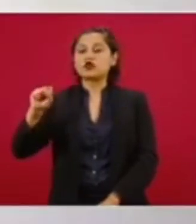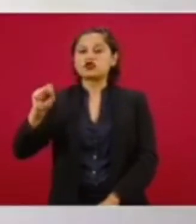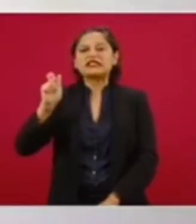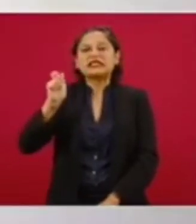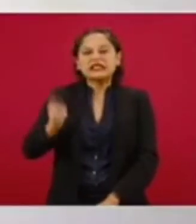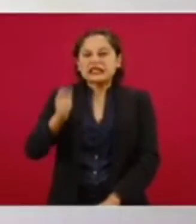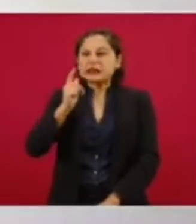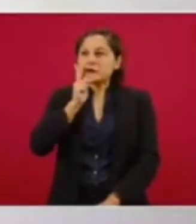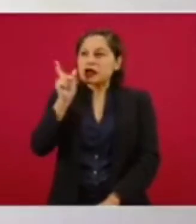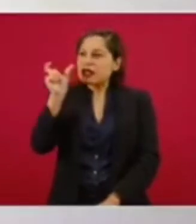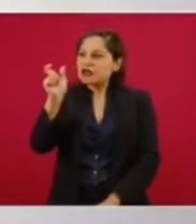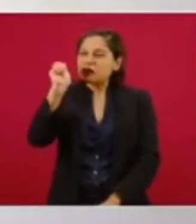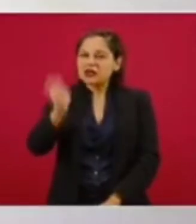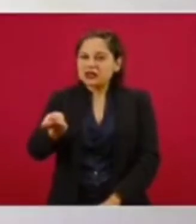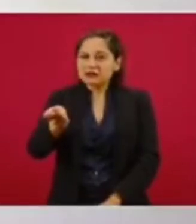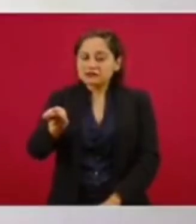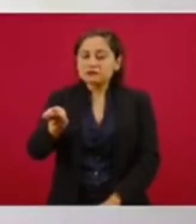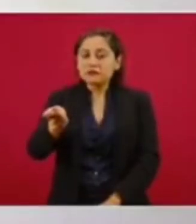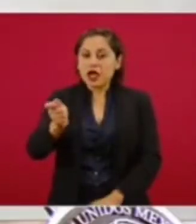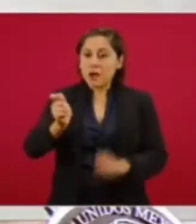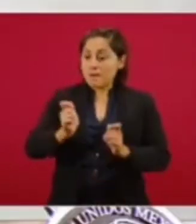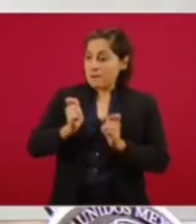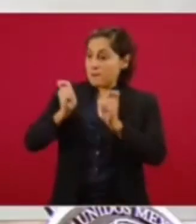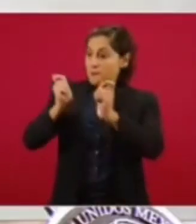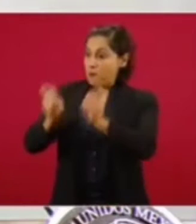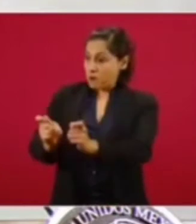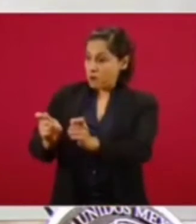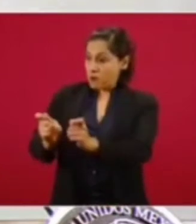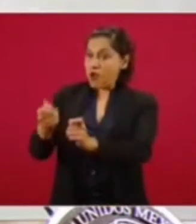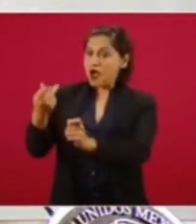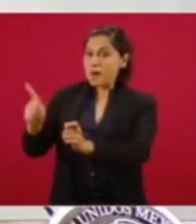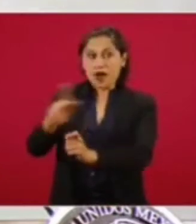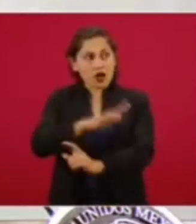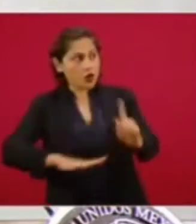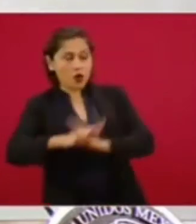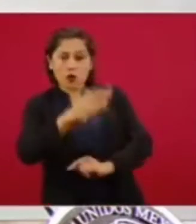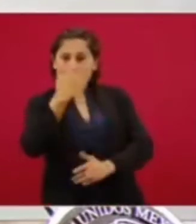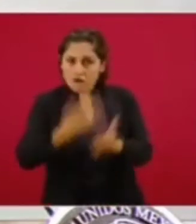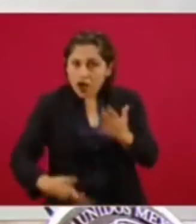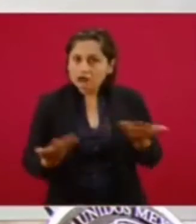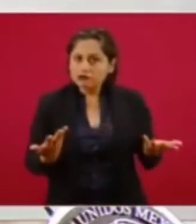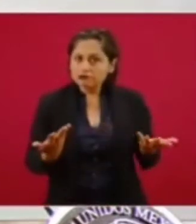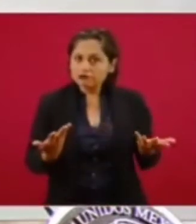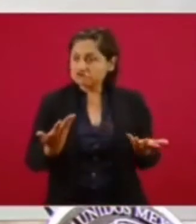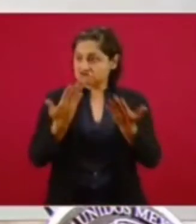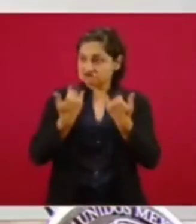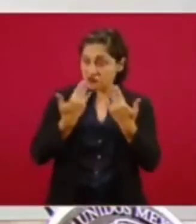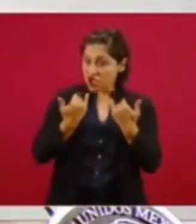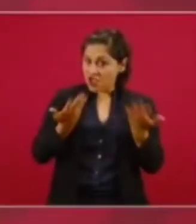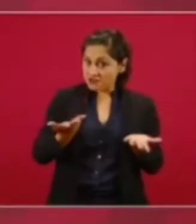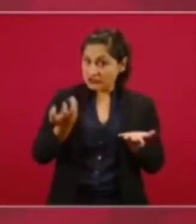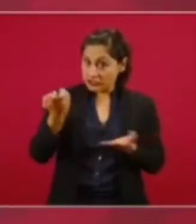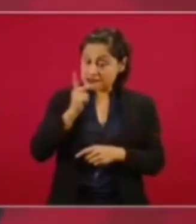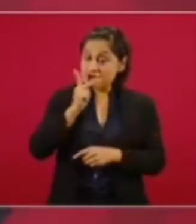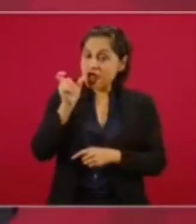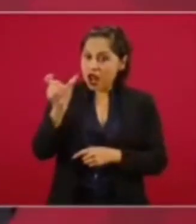y democracia es